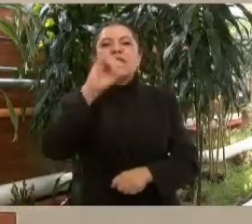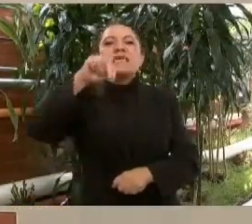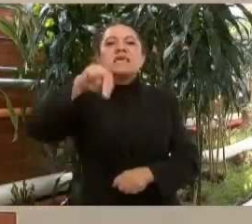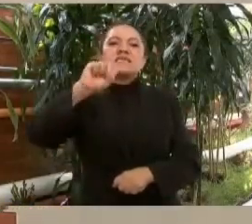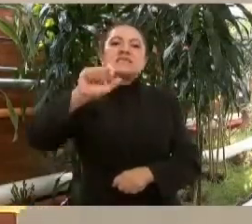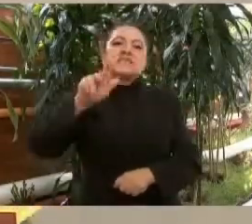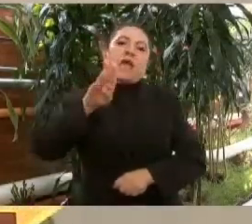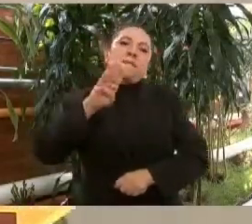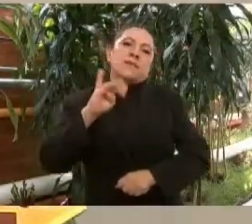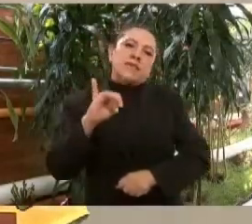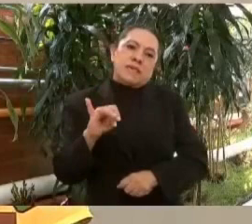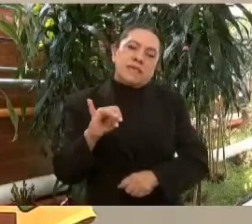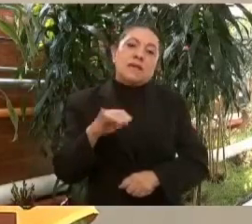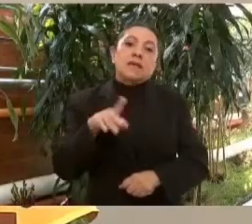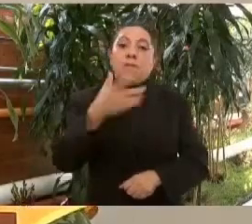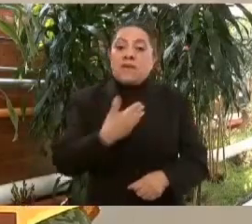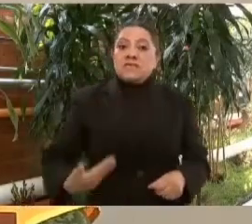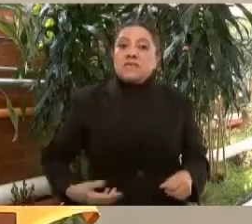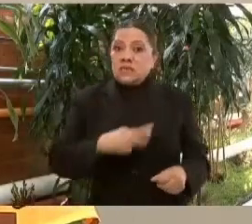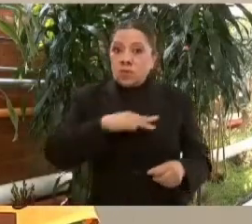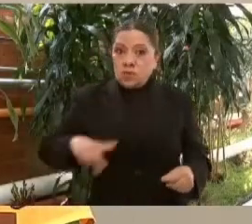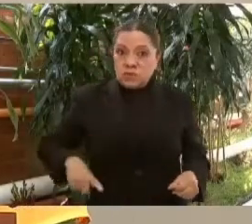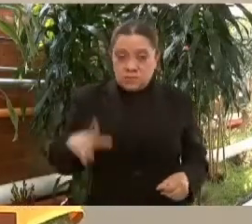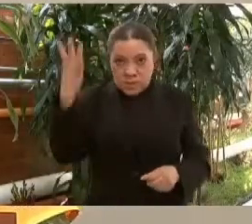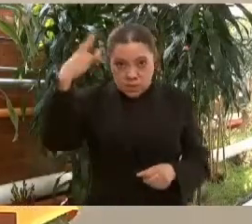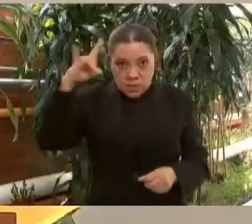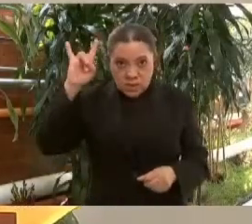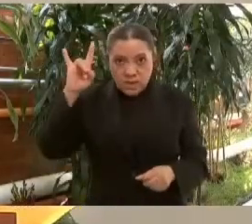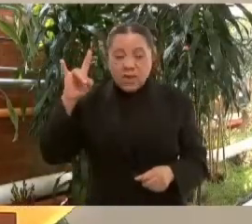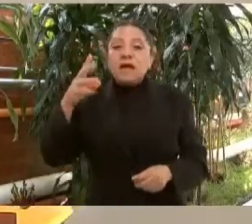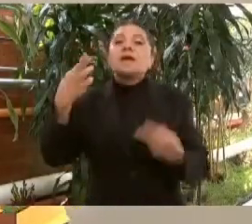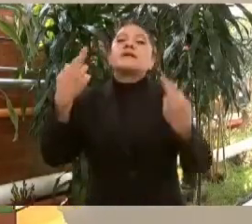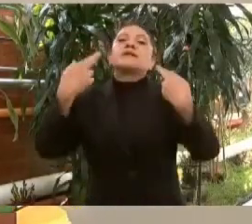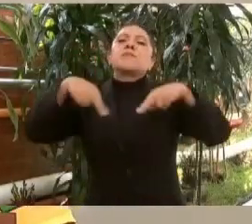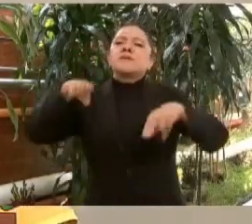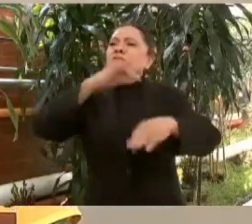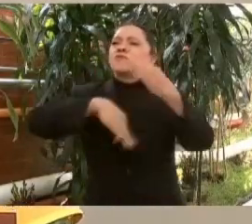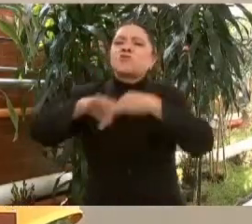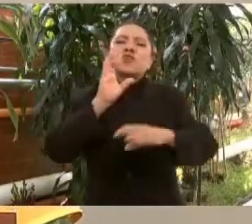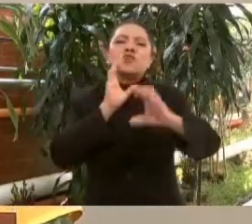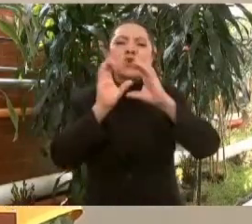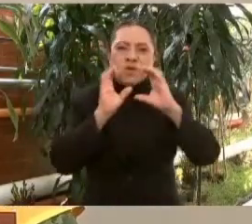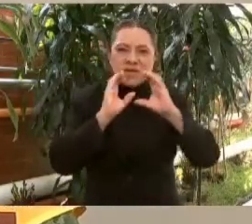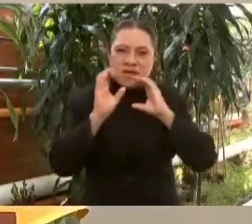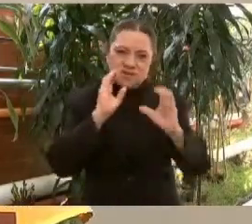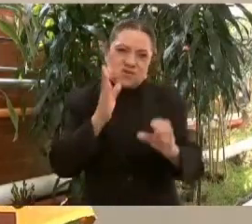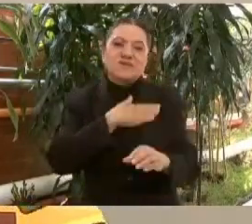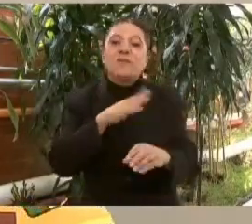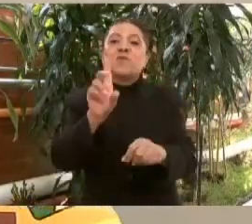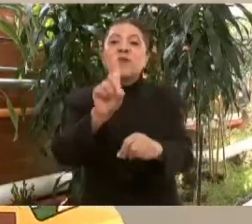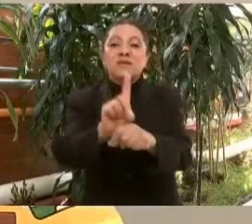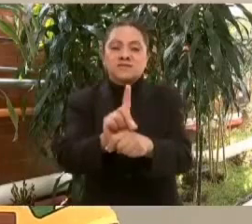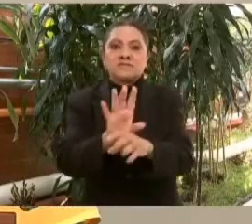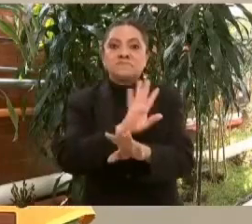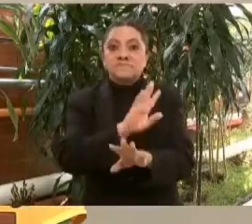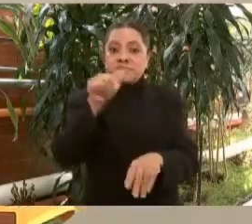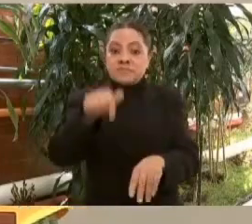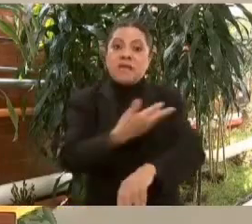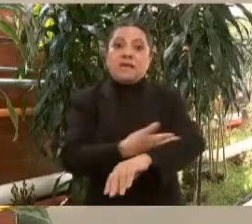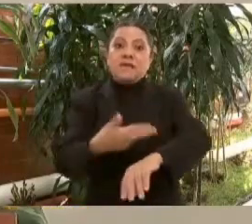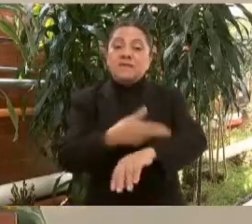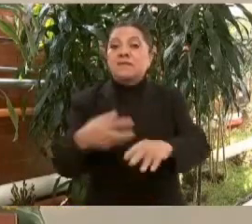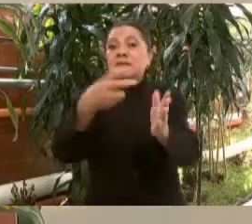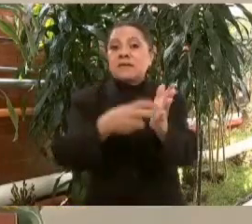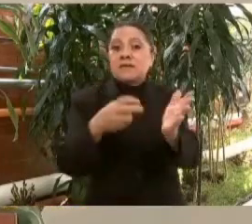de Cuernavaca, representantes de los medios de comunicación, muy buenos días. La reconstrucción del